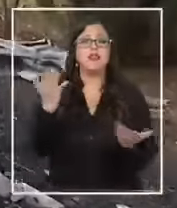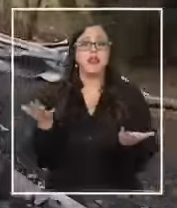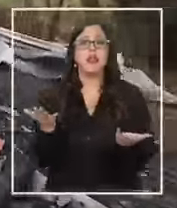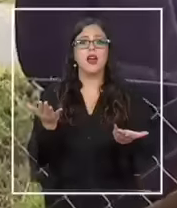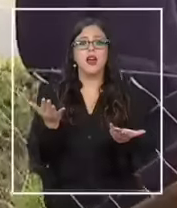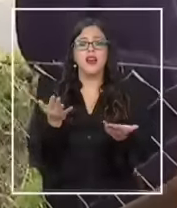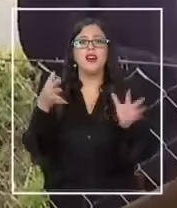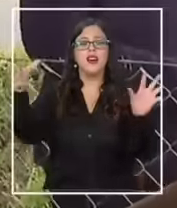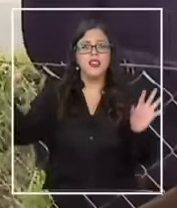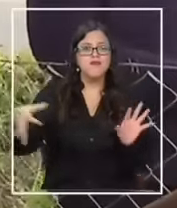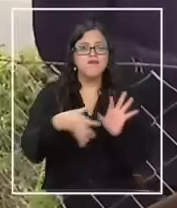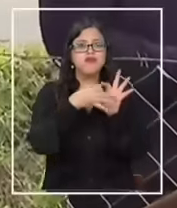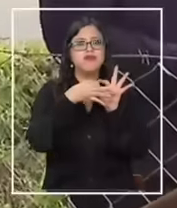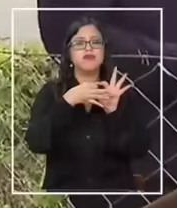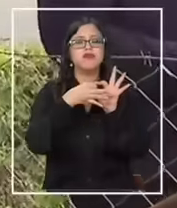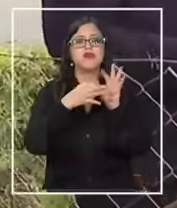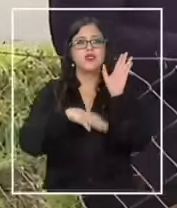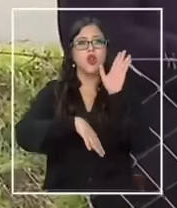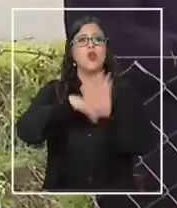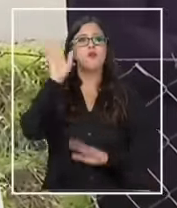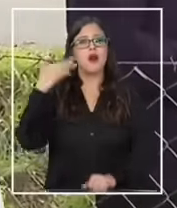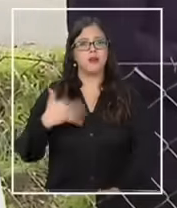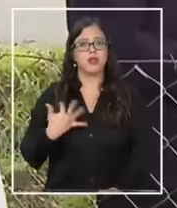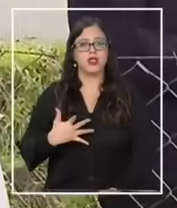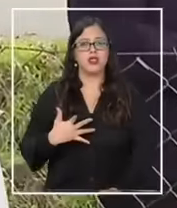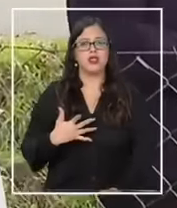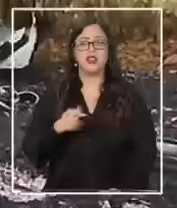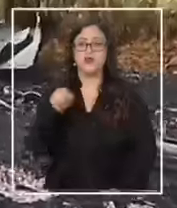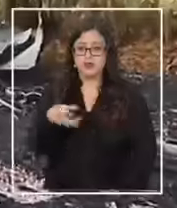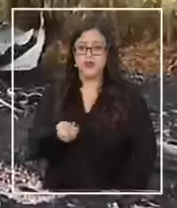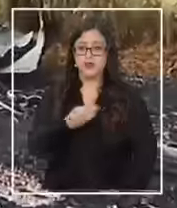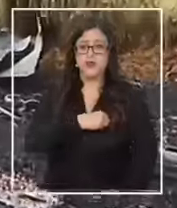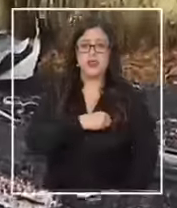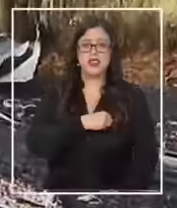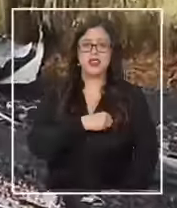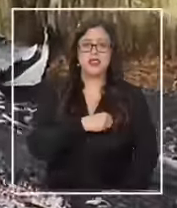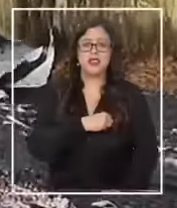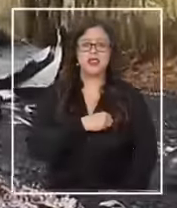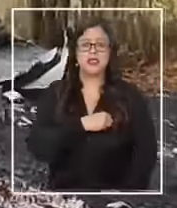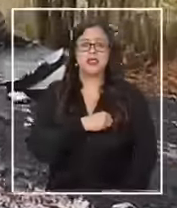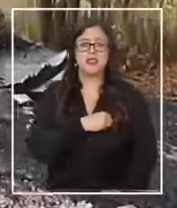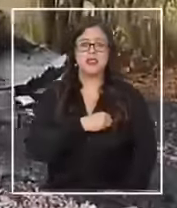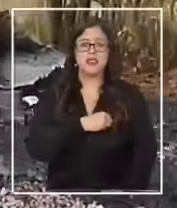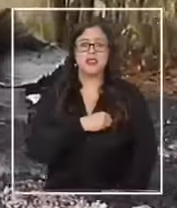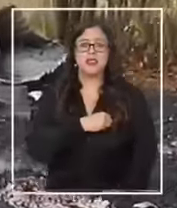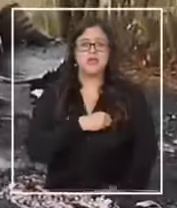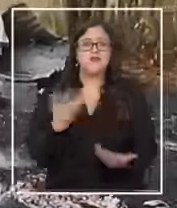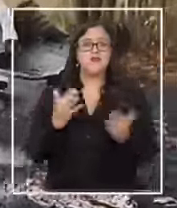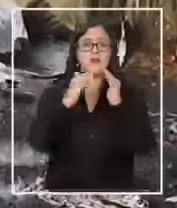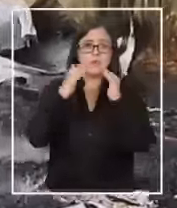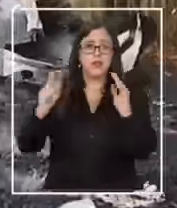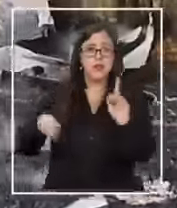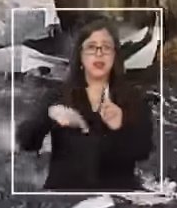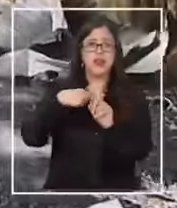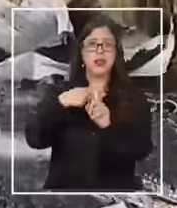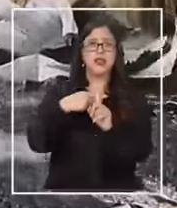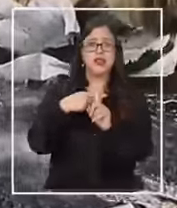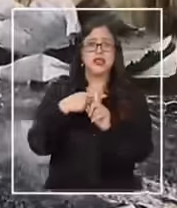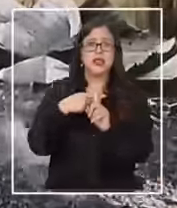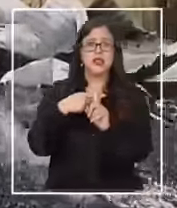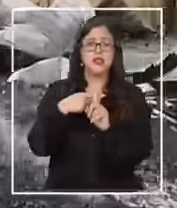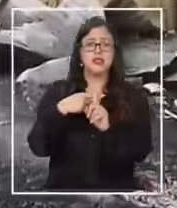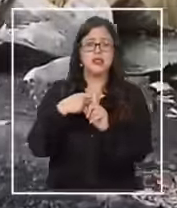sagrado. Es una pena porque la iglesia el